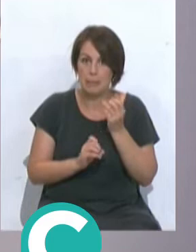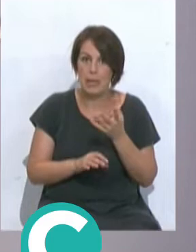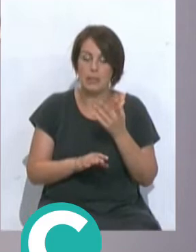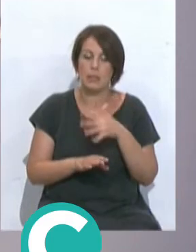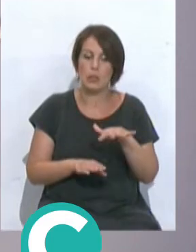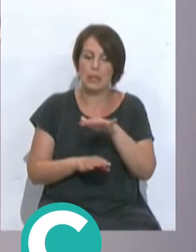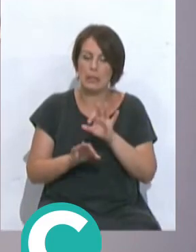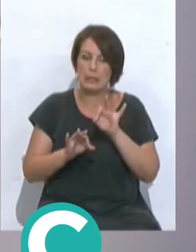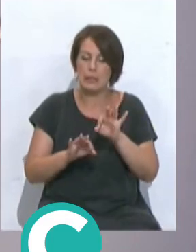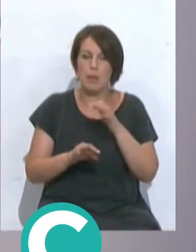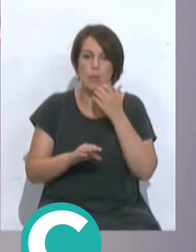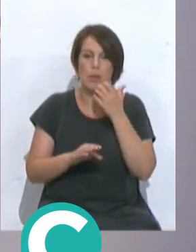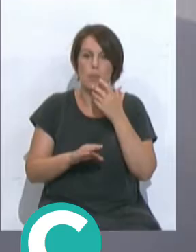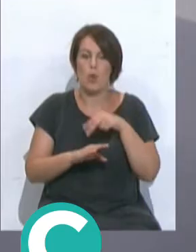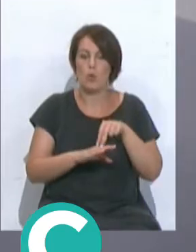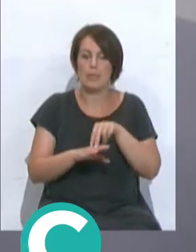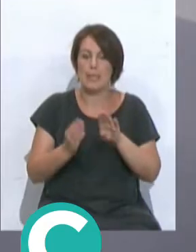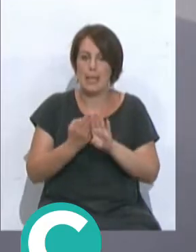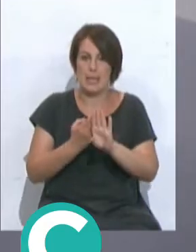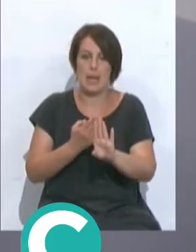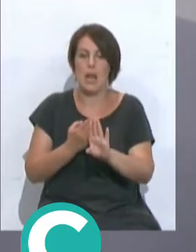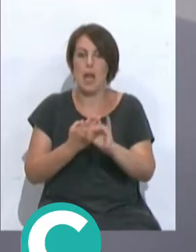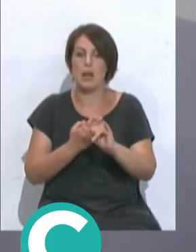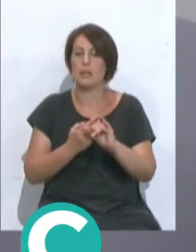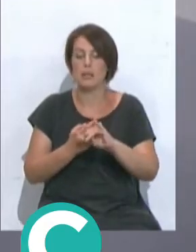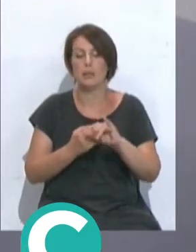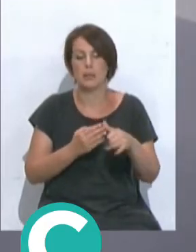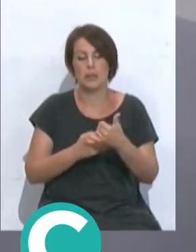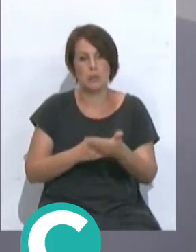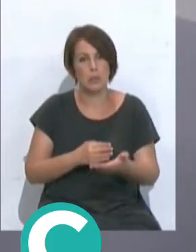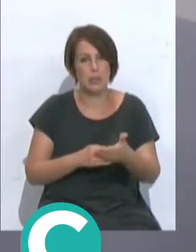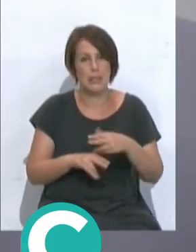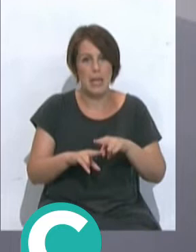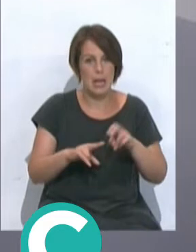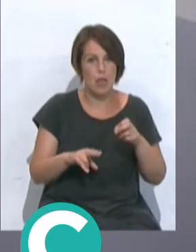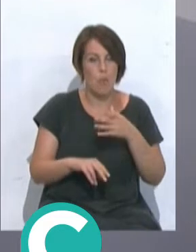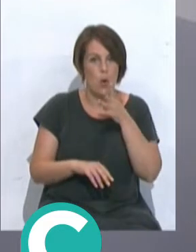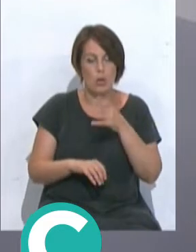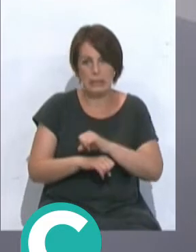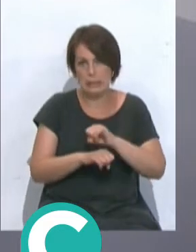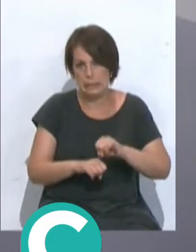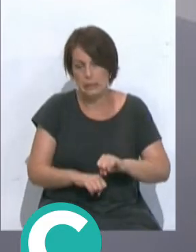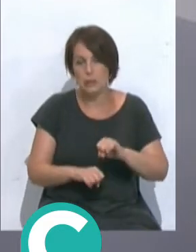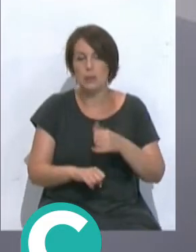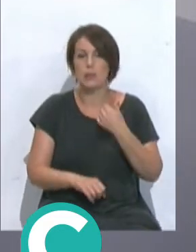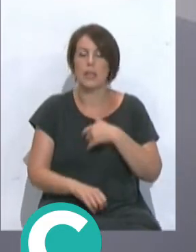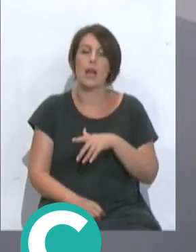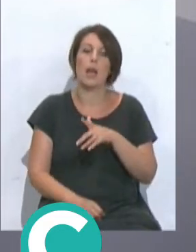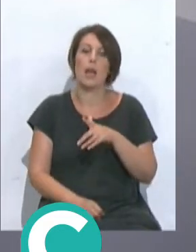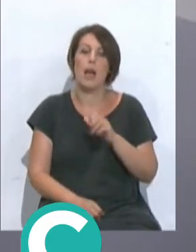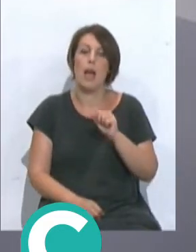demarcaciones muy específicas como la delantera, donde ya hay un desgaste importante también por parte de Negredo con la edad, donde ya no estará